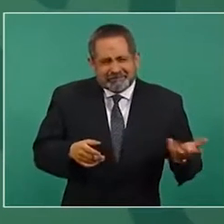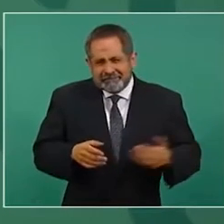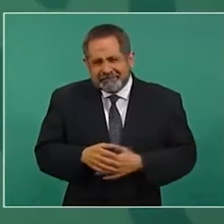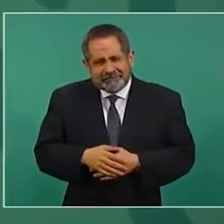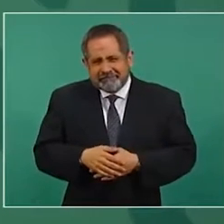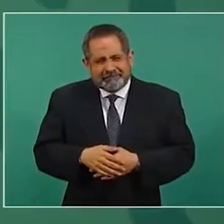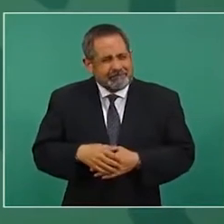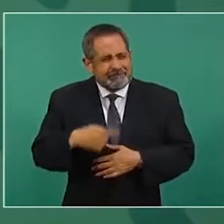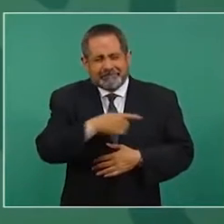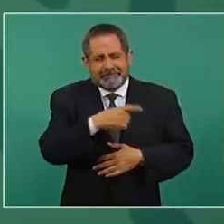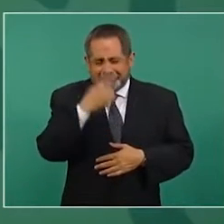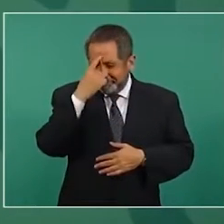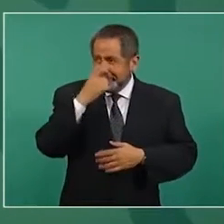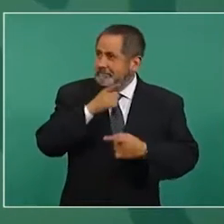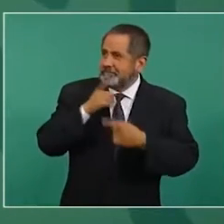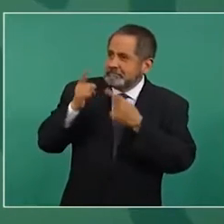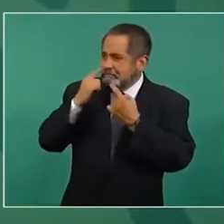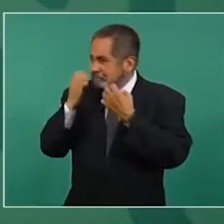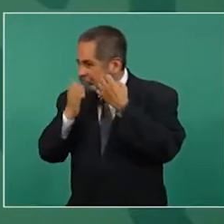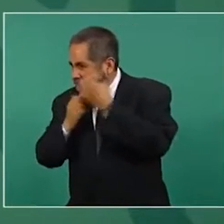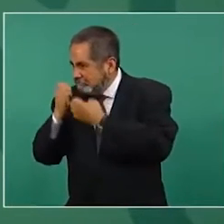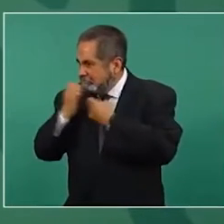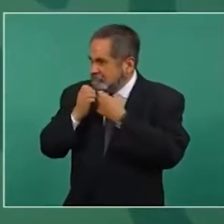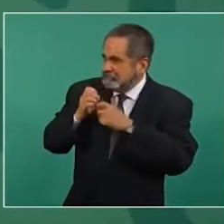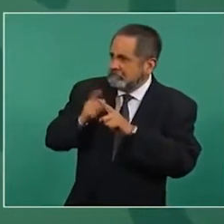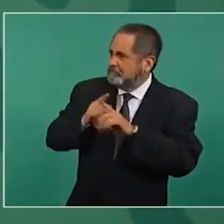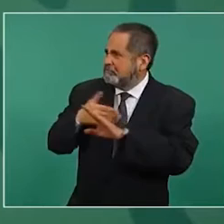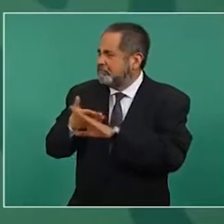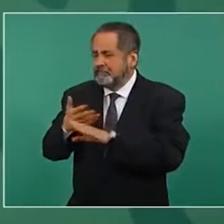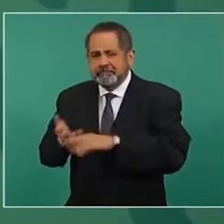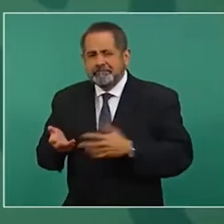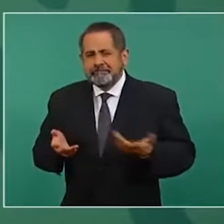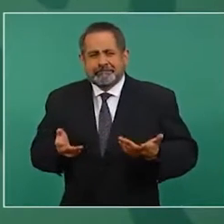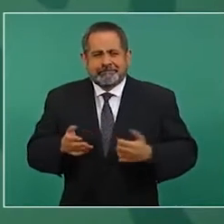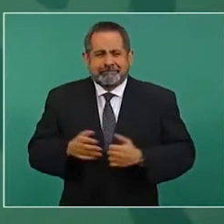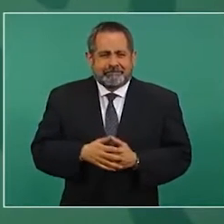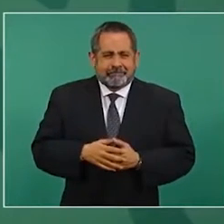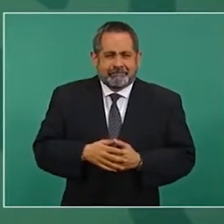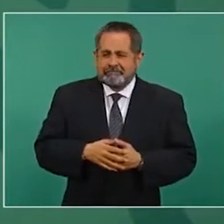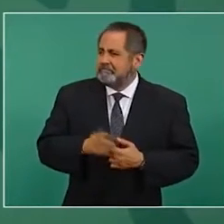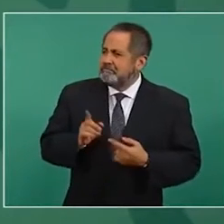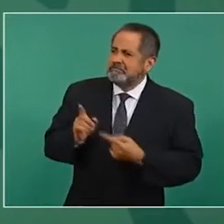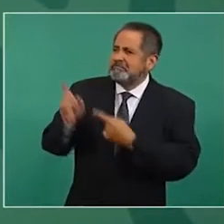unas clases